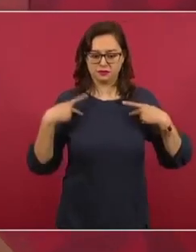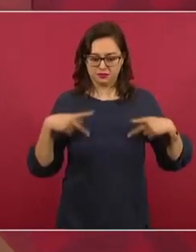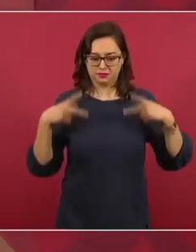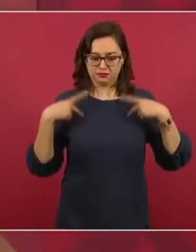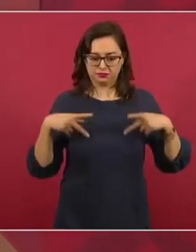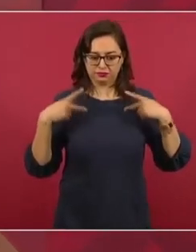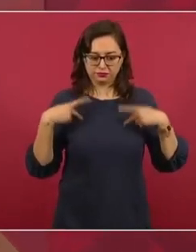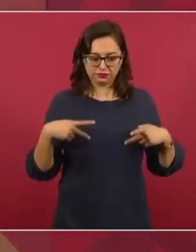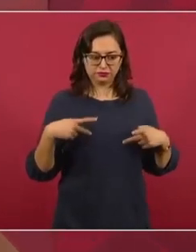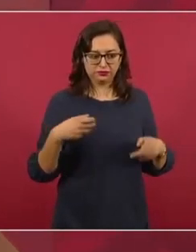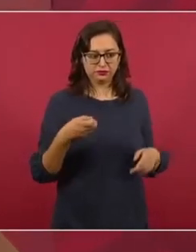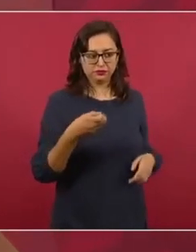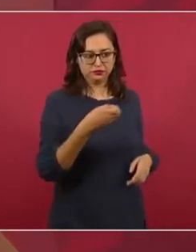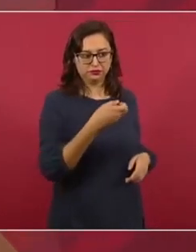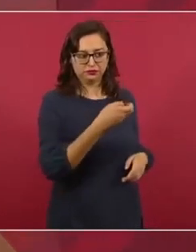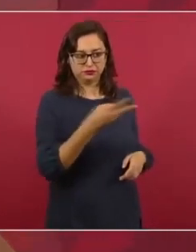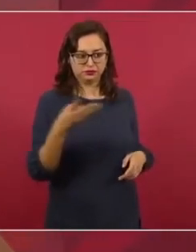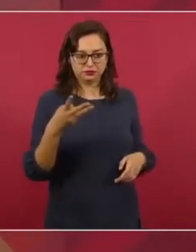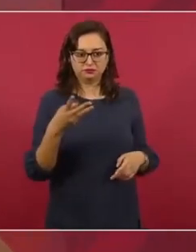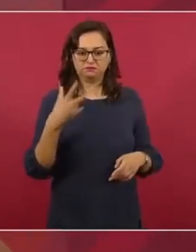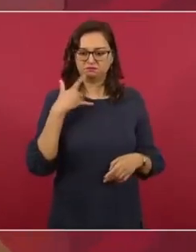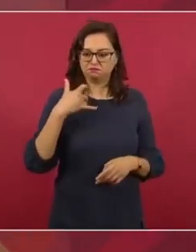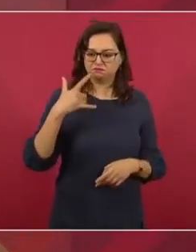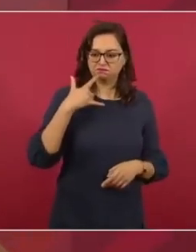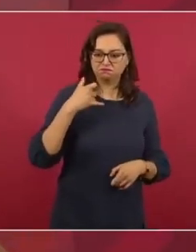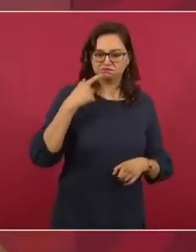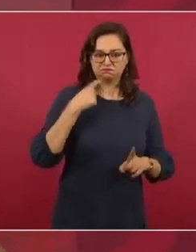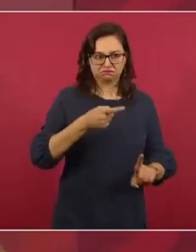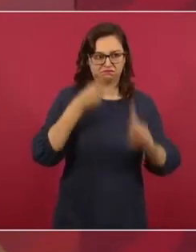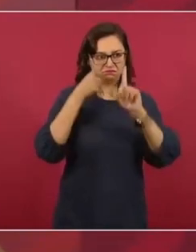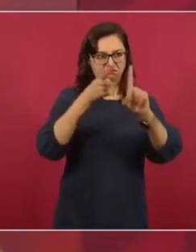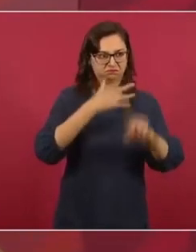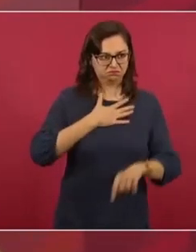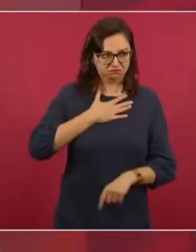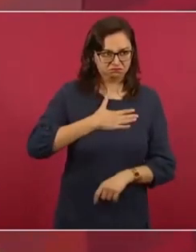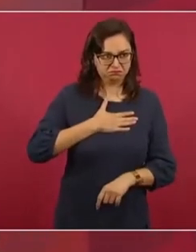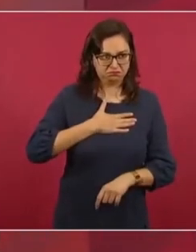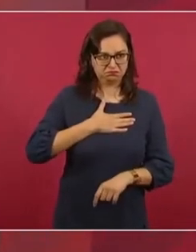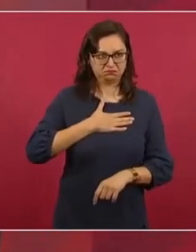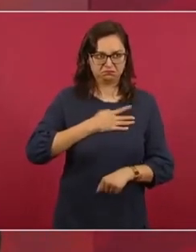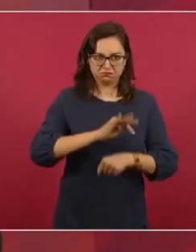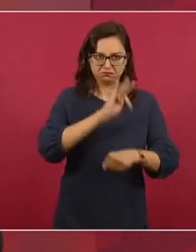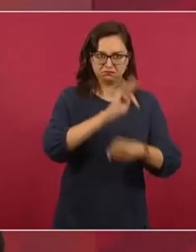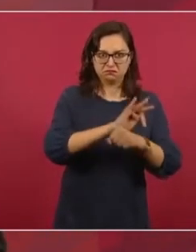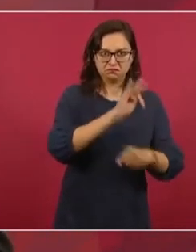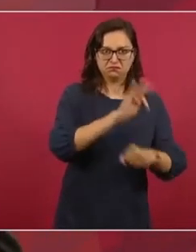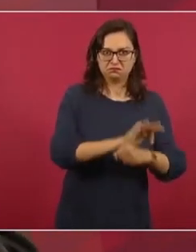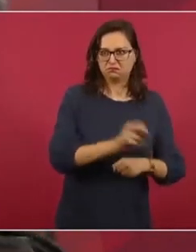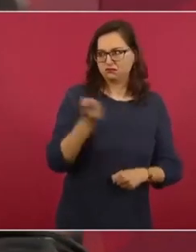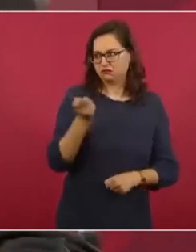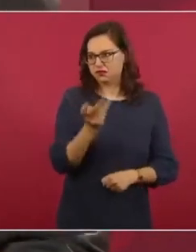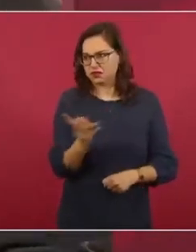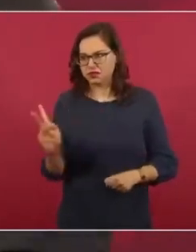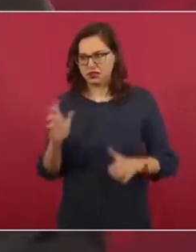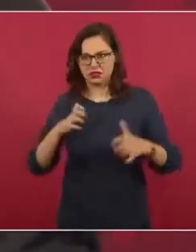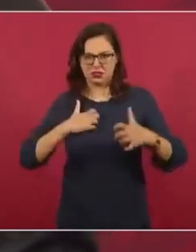porque está defendiendo una causa justa, hay